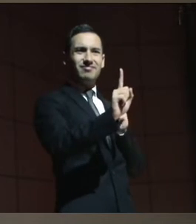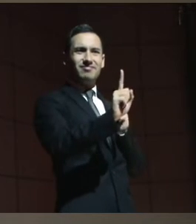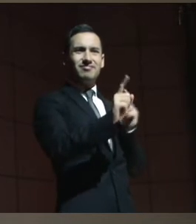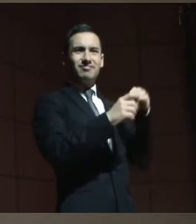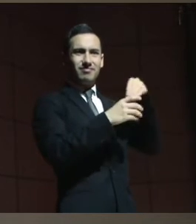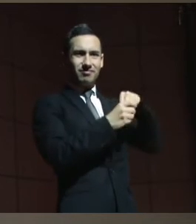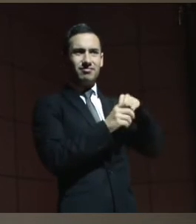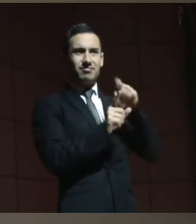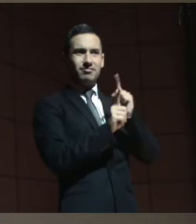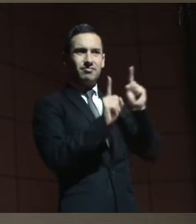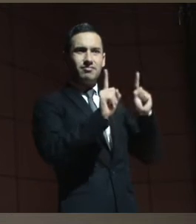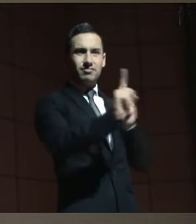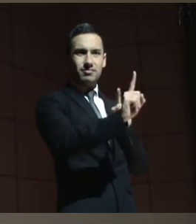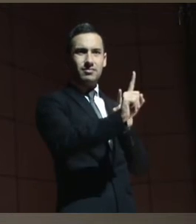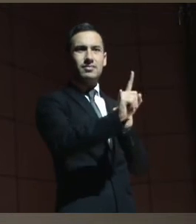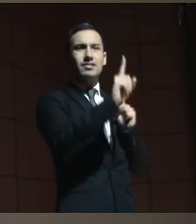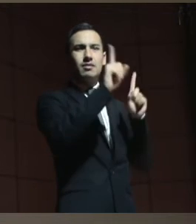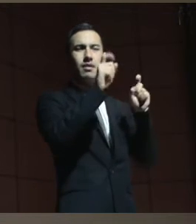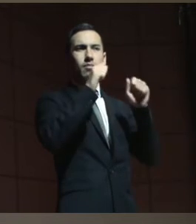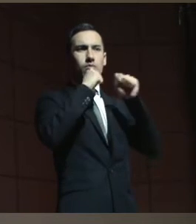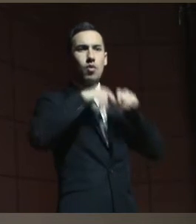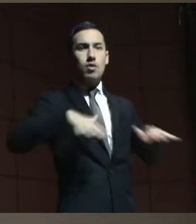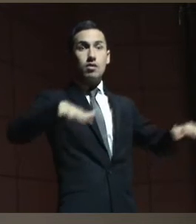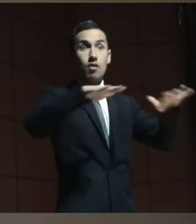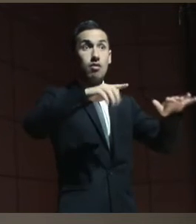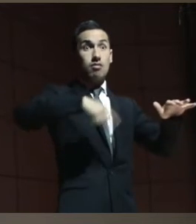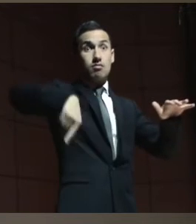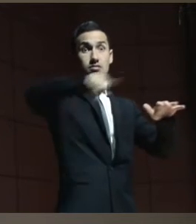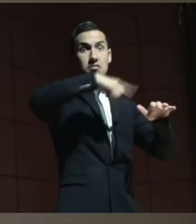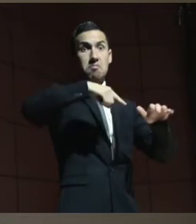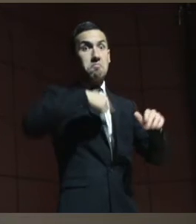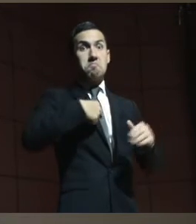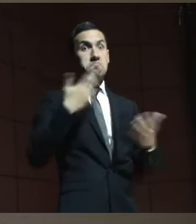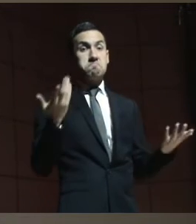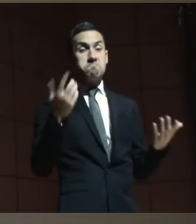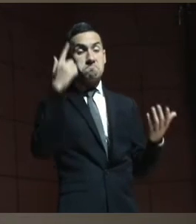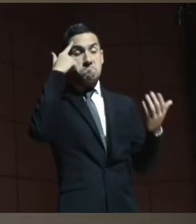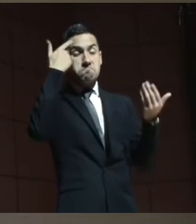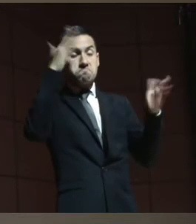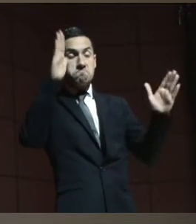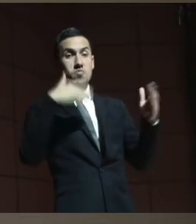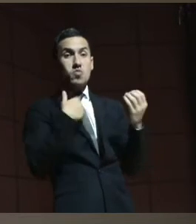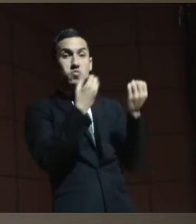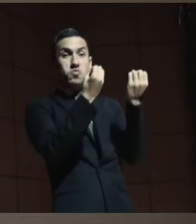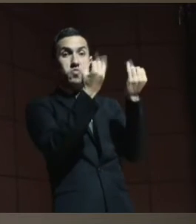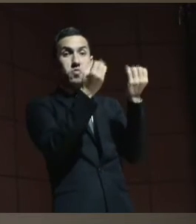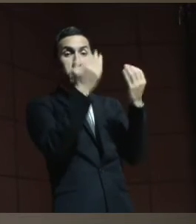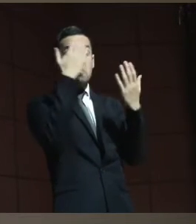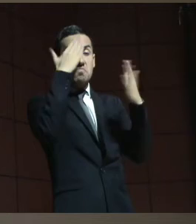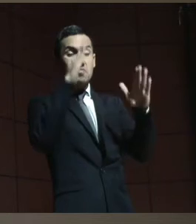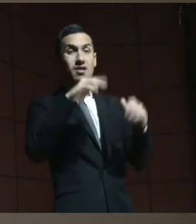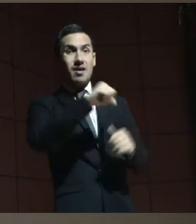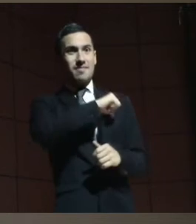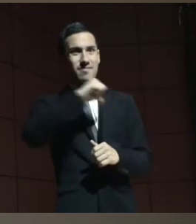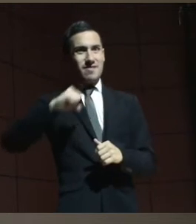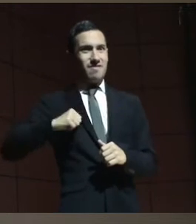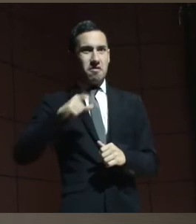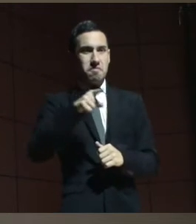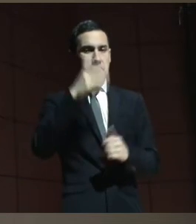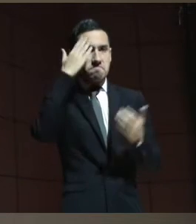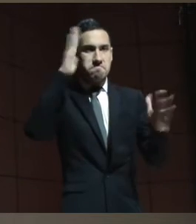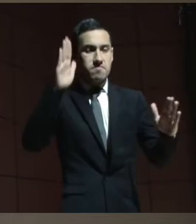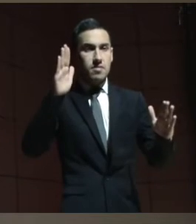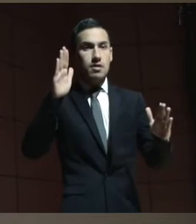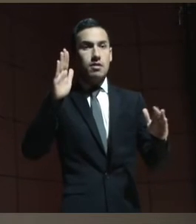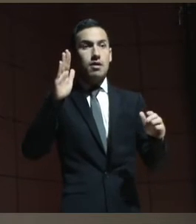psiquiátrico. En el ámbito público, desconociendo la estadística del ámbito privado, pero suponiendo que